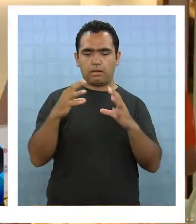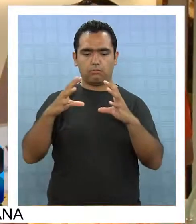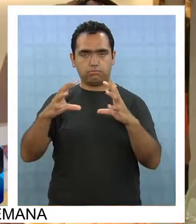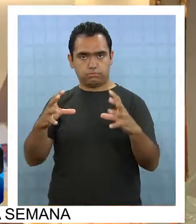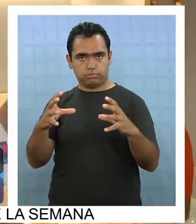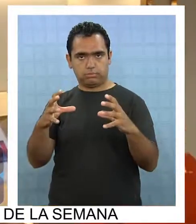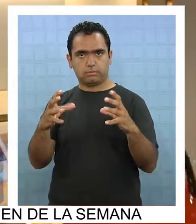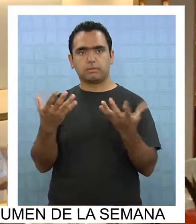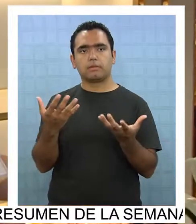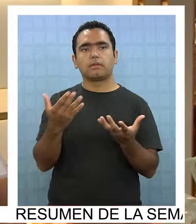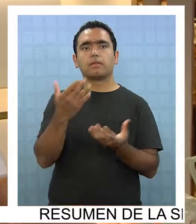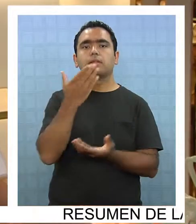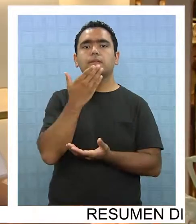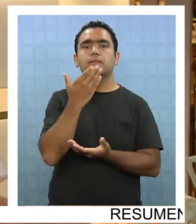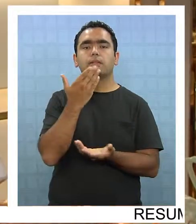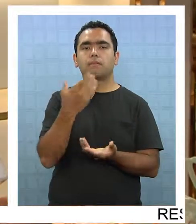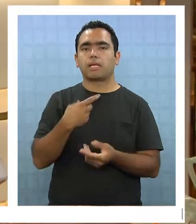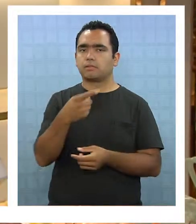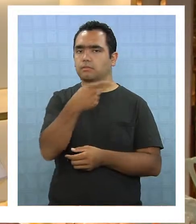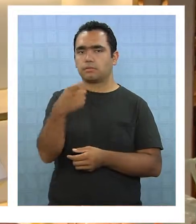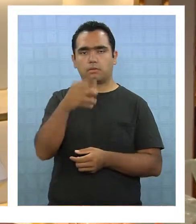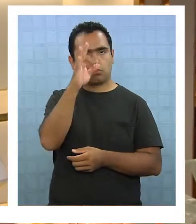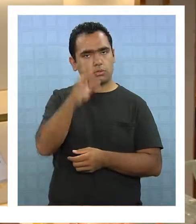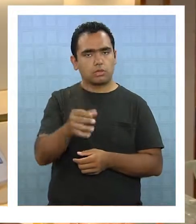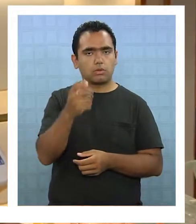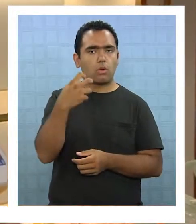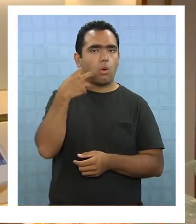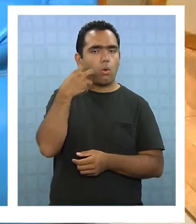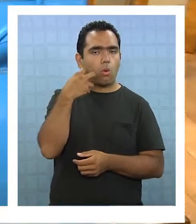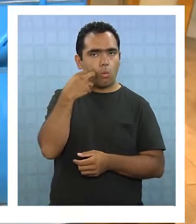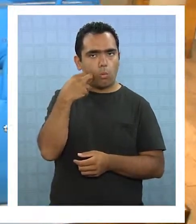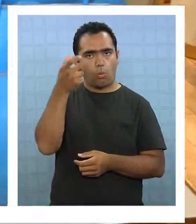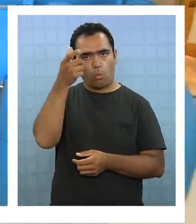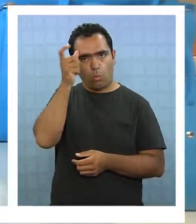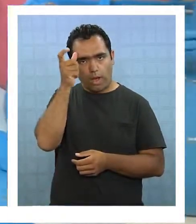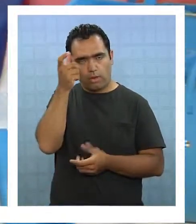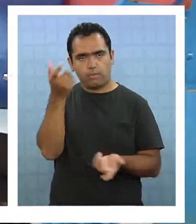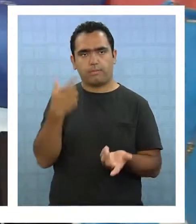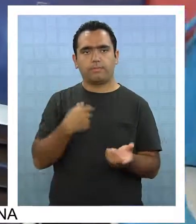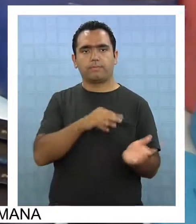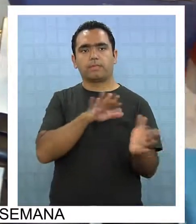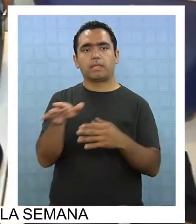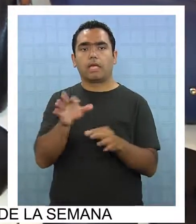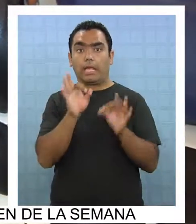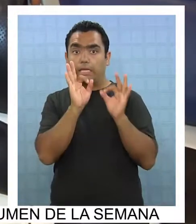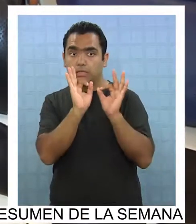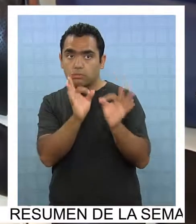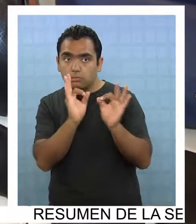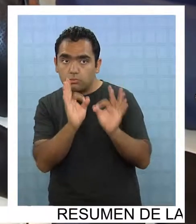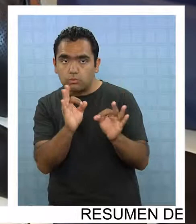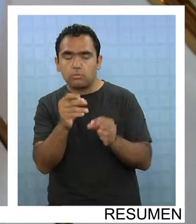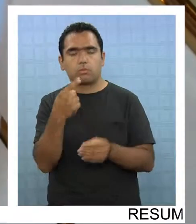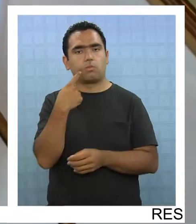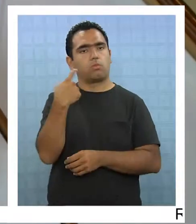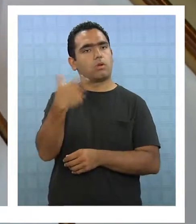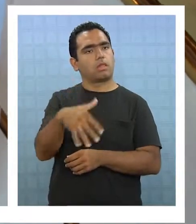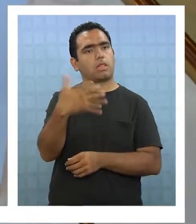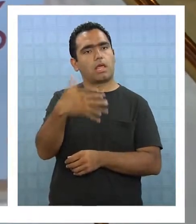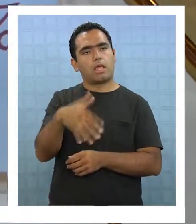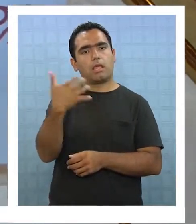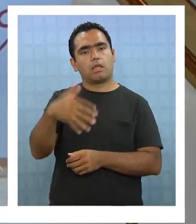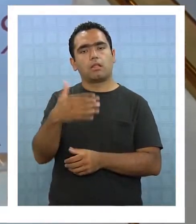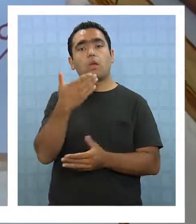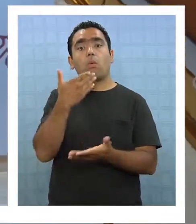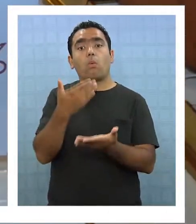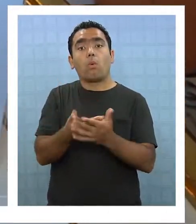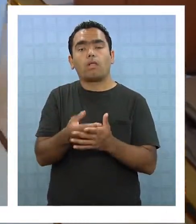como este estilo, y lo demás es 100% cuero italiano. La exclusividad es un detalle importante cuando